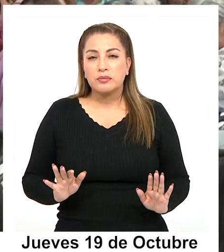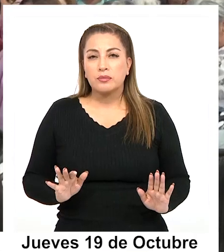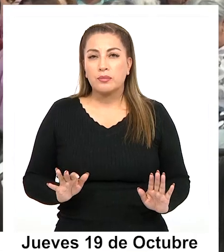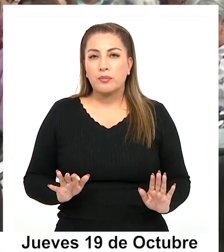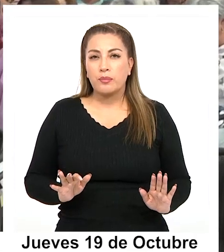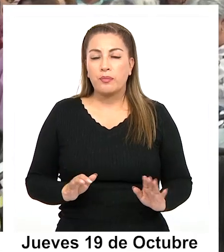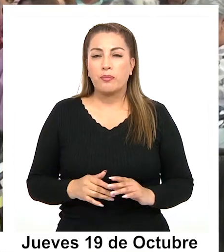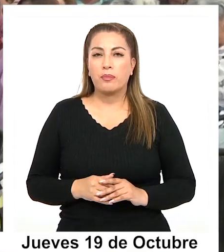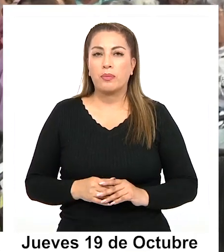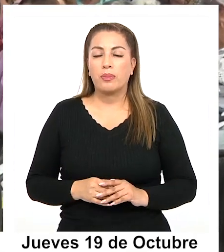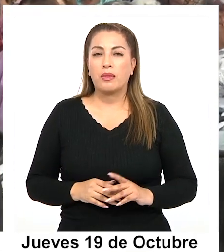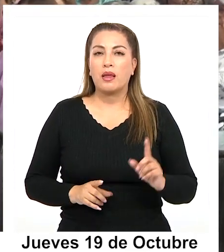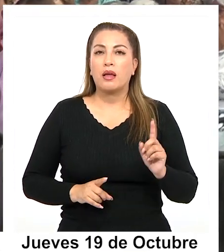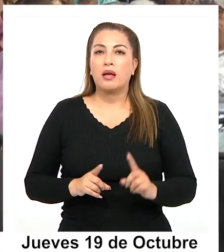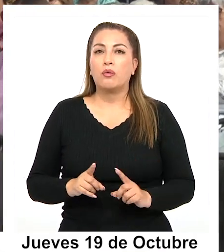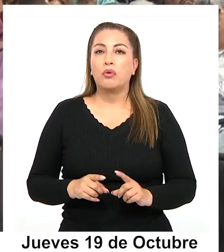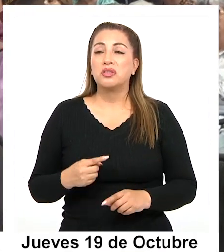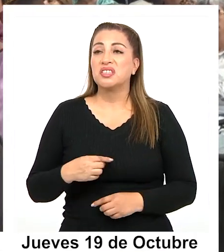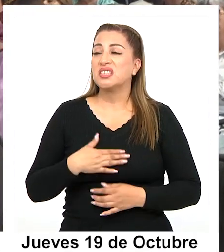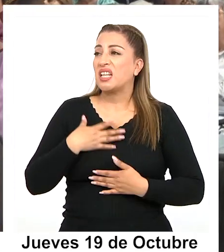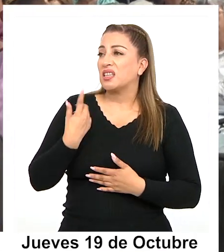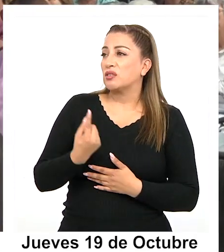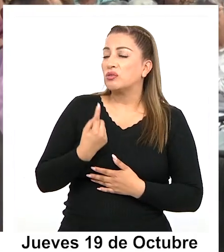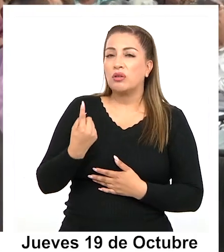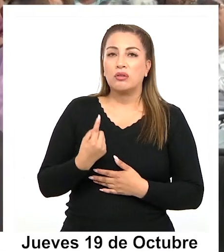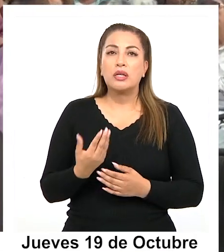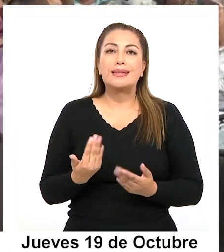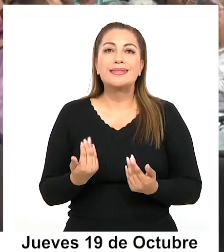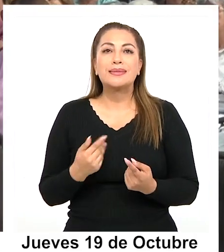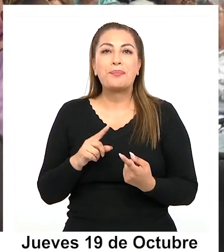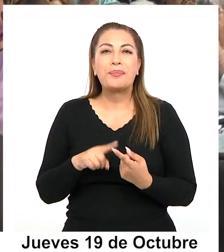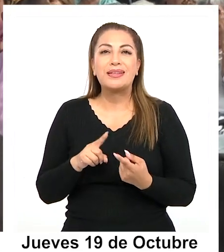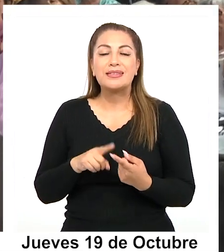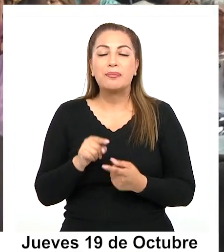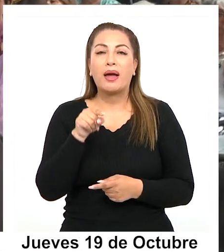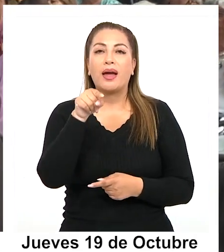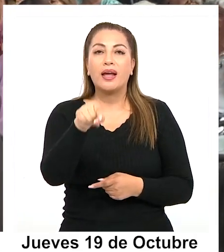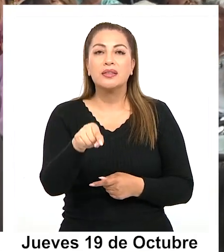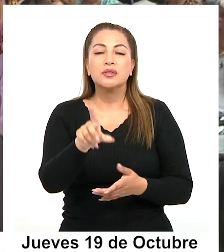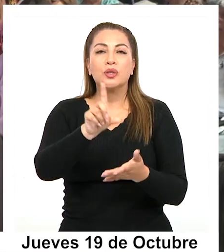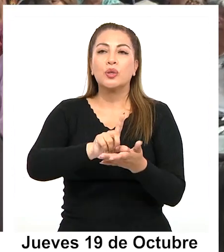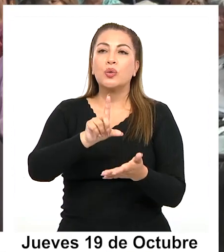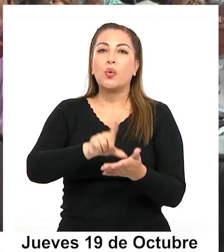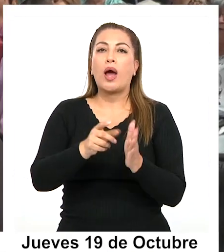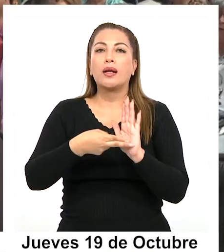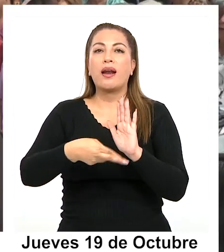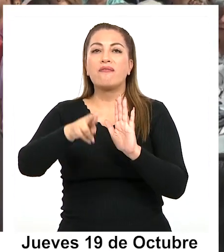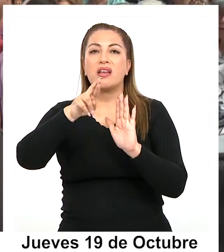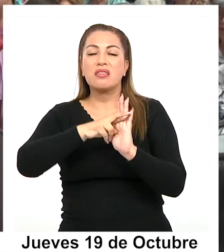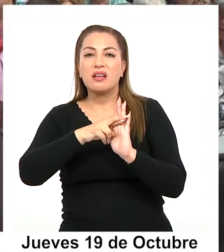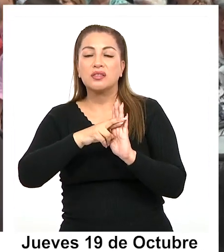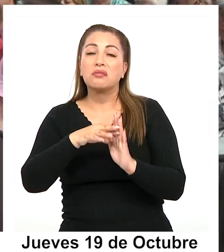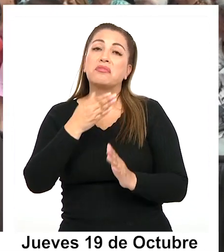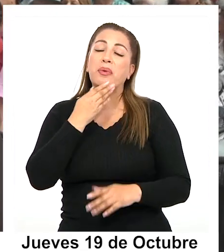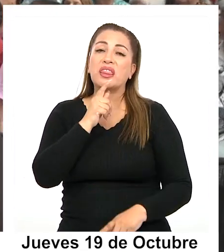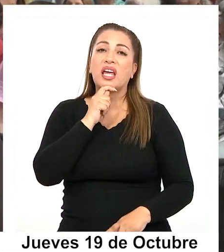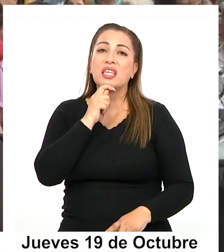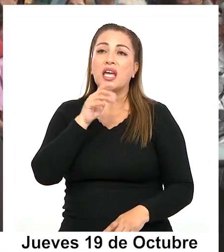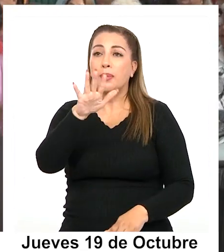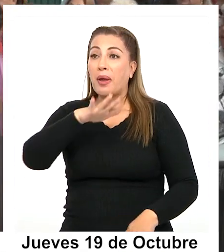y que tengan una situación de soledad y que tengan la necesidad de participar en un espacio de rehabilitación o de talleres